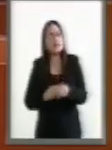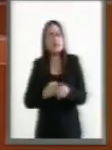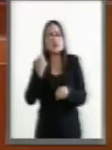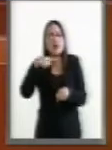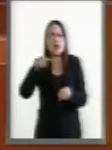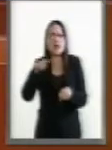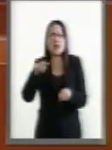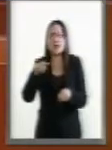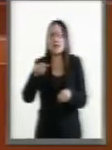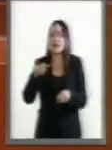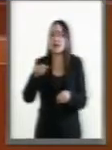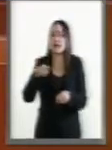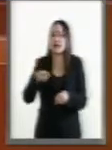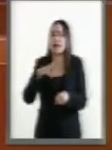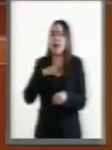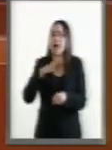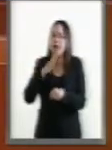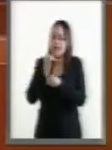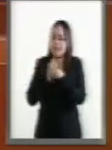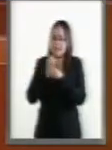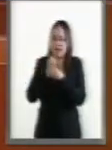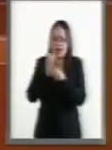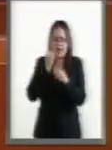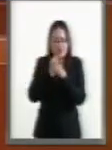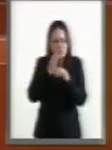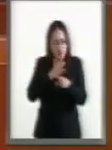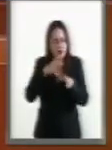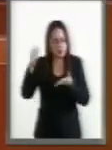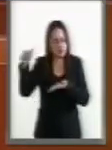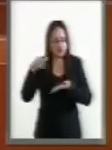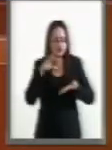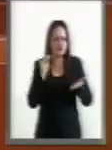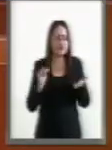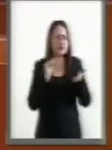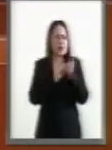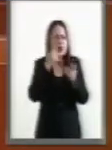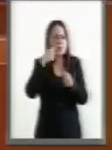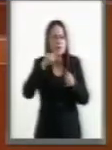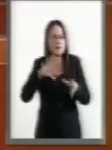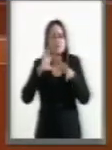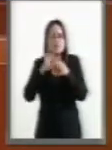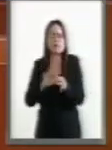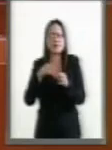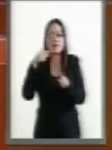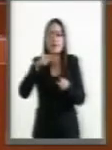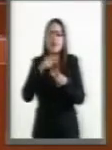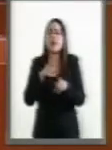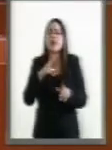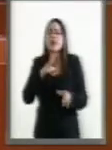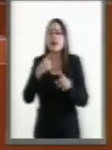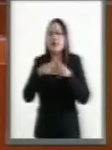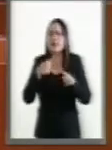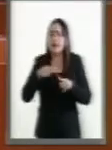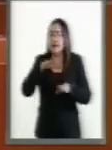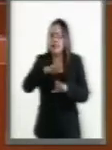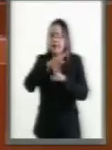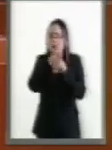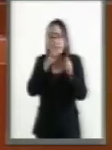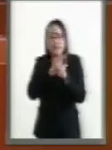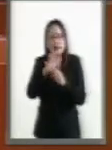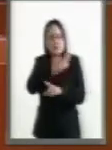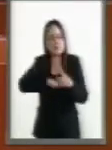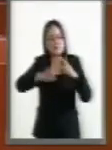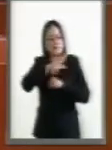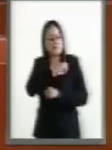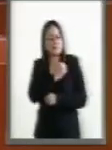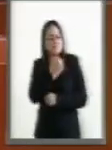la Recolección Sistemática, oportuna y confiable de información en torno a las condiciones de